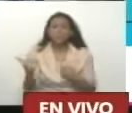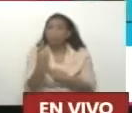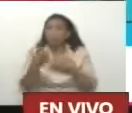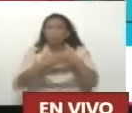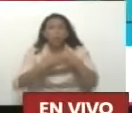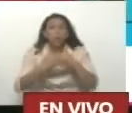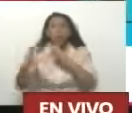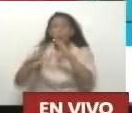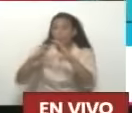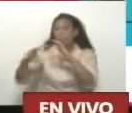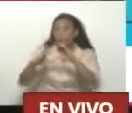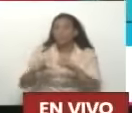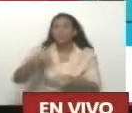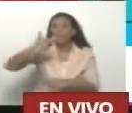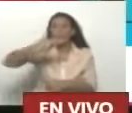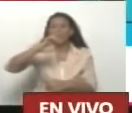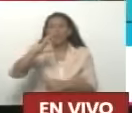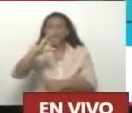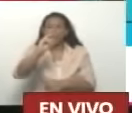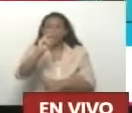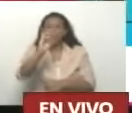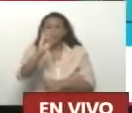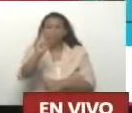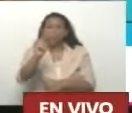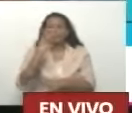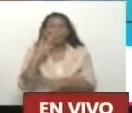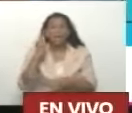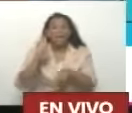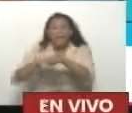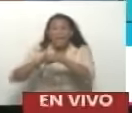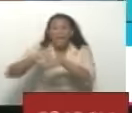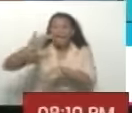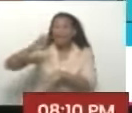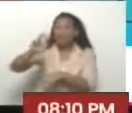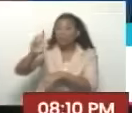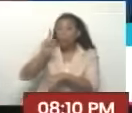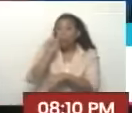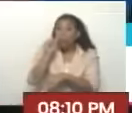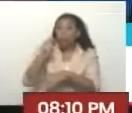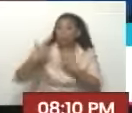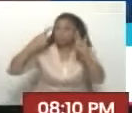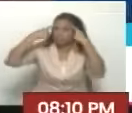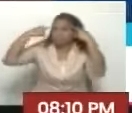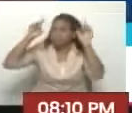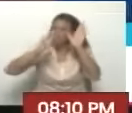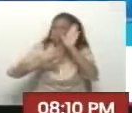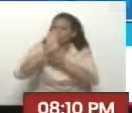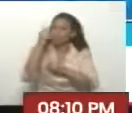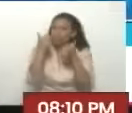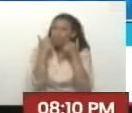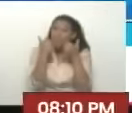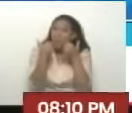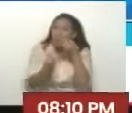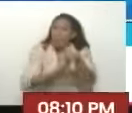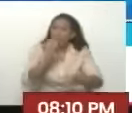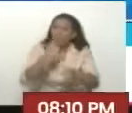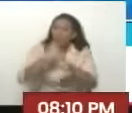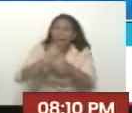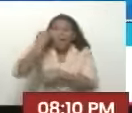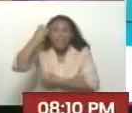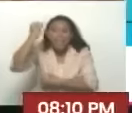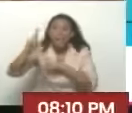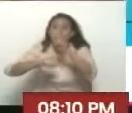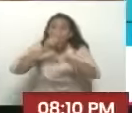Conversé con Héctor Y le dije Héctor Esto ha sido Un éxito total Porque esta idea De esta